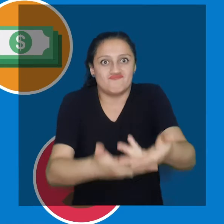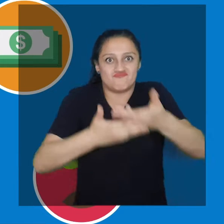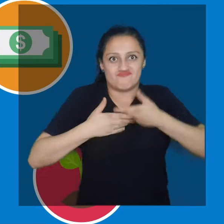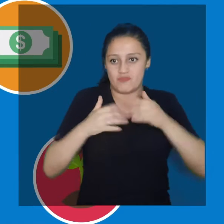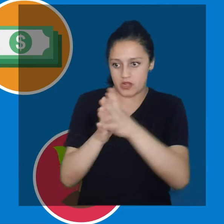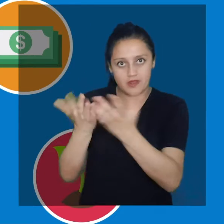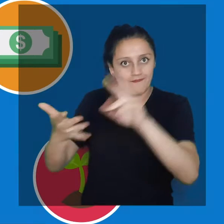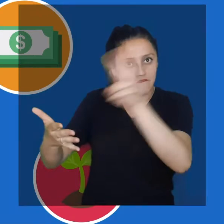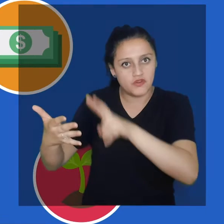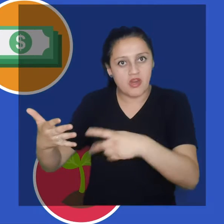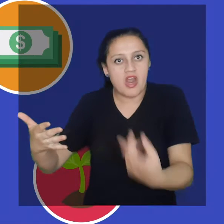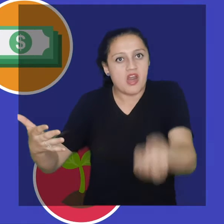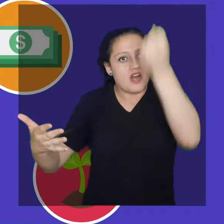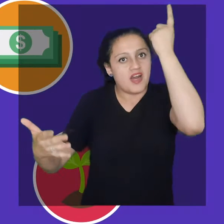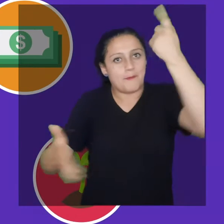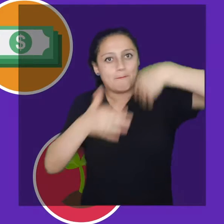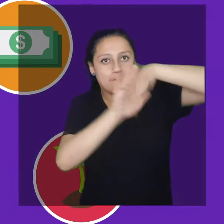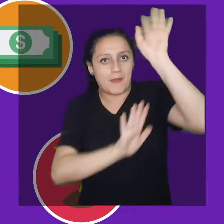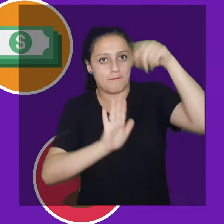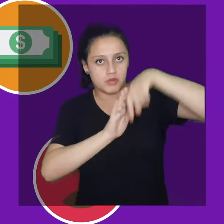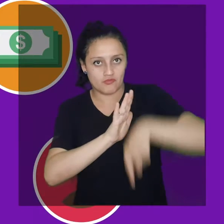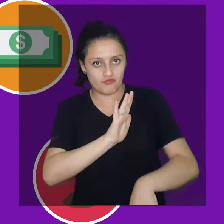de las obras literarias que leemos.